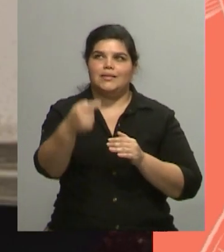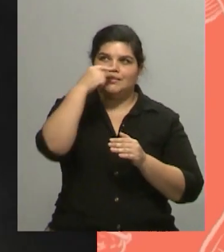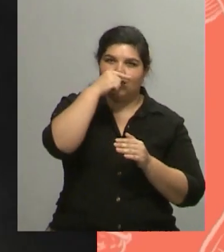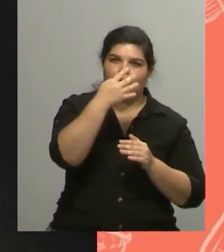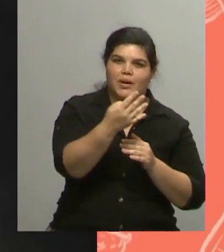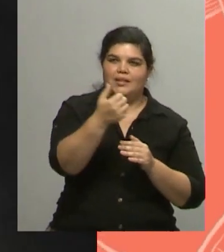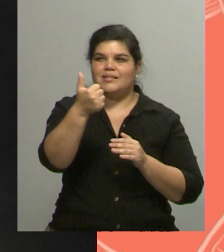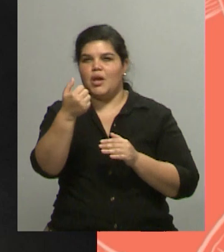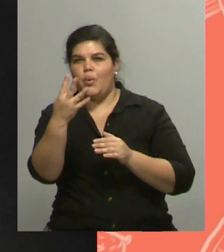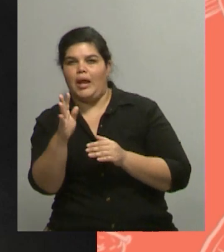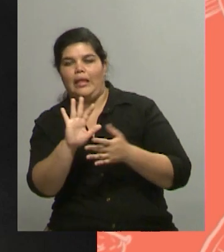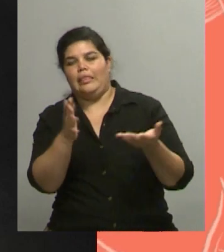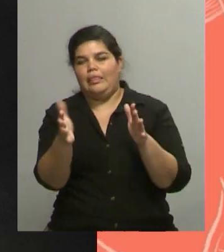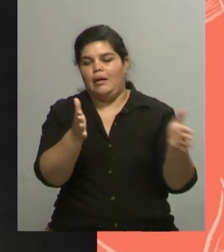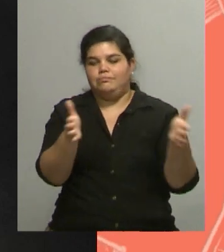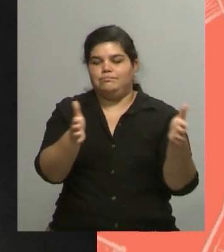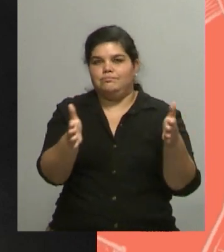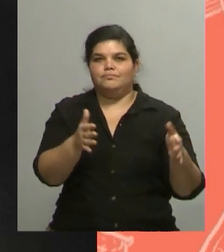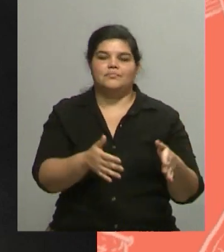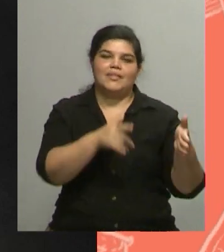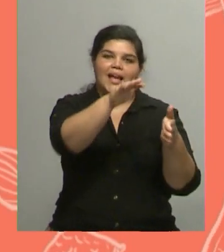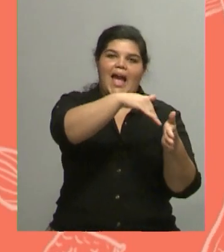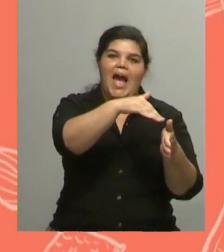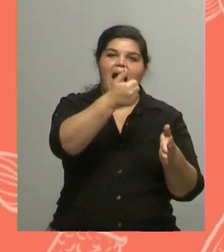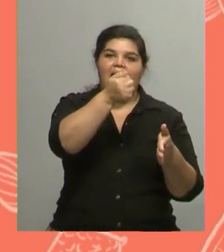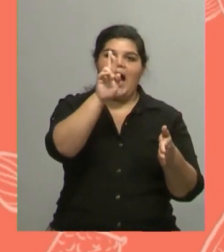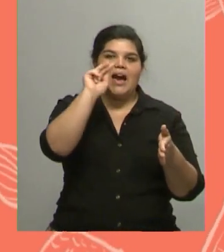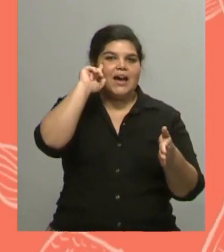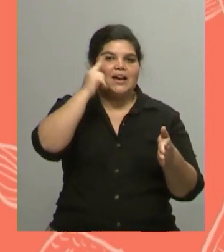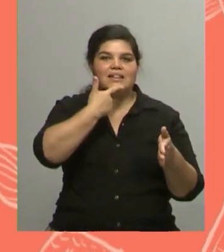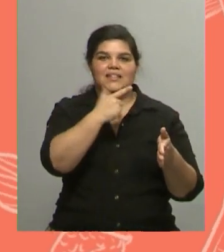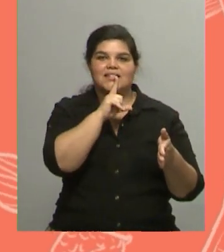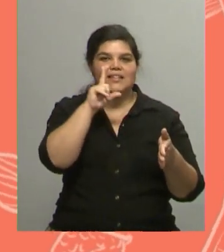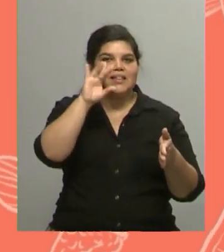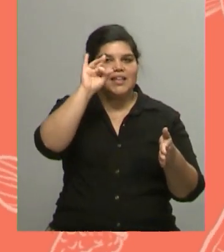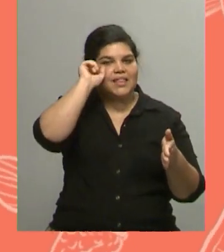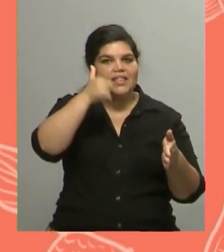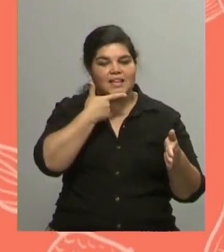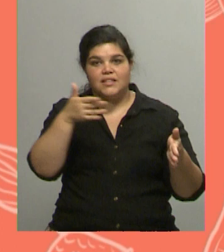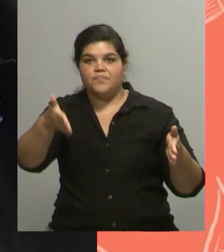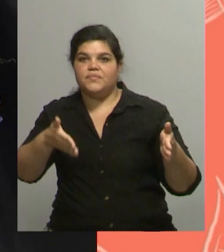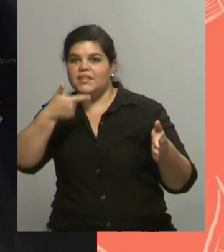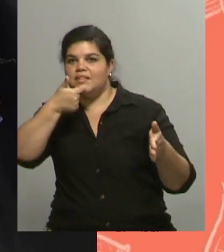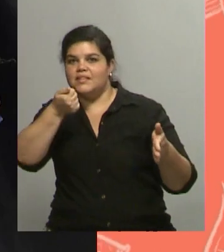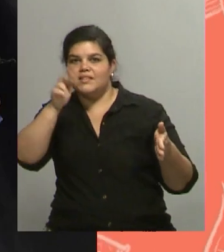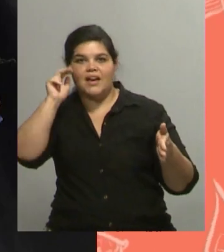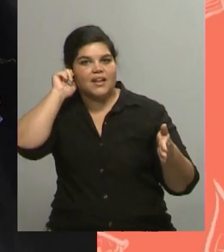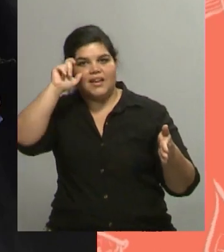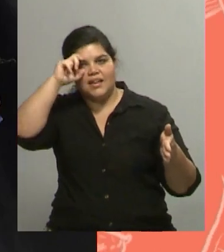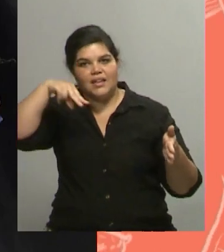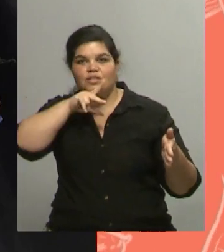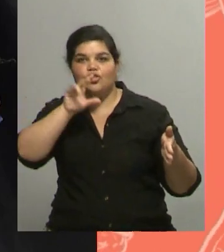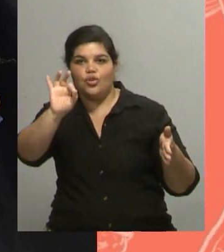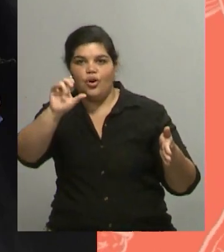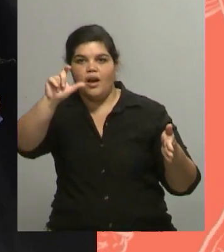740. Entrariste y Sergento Cabral. Bien, ahí está. Ahí los ubicamos geográficamente. está. Y si nos escriben, bueno, buscan en la